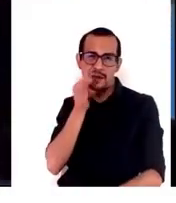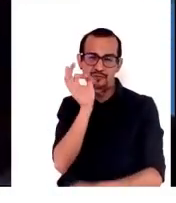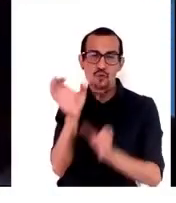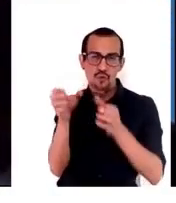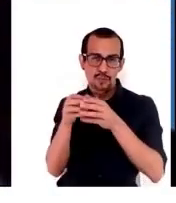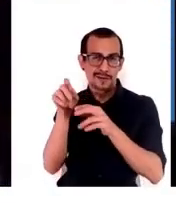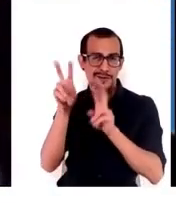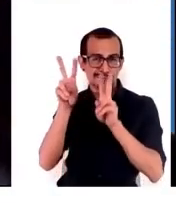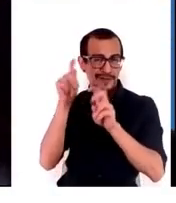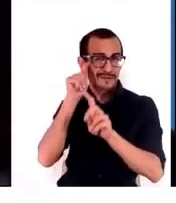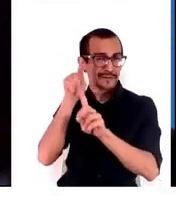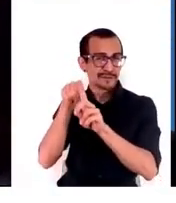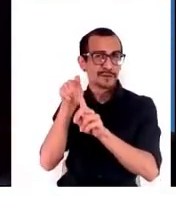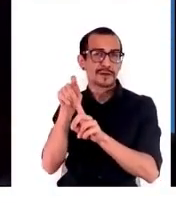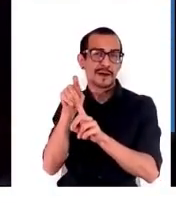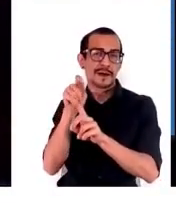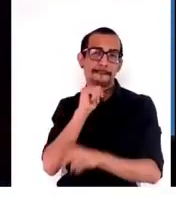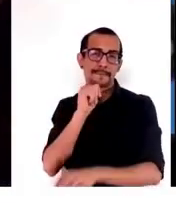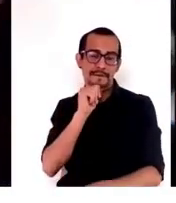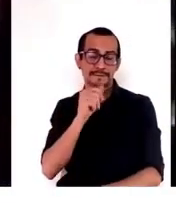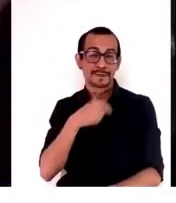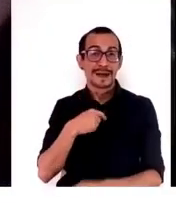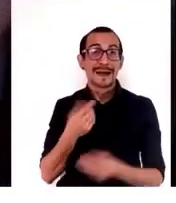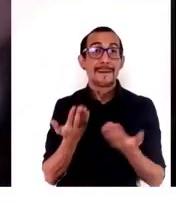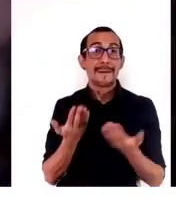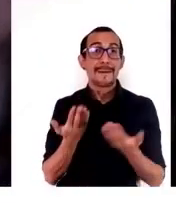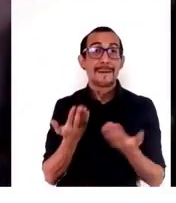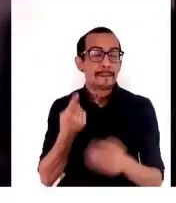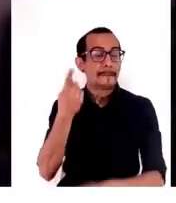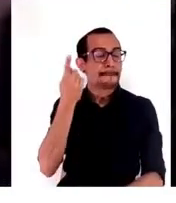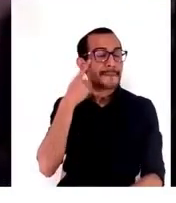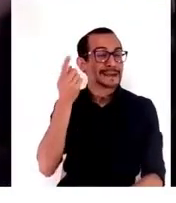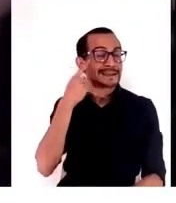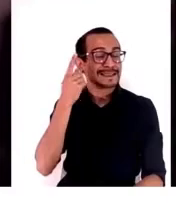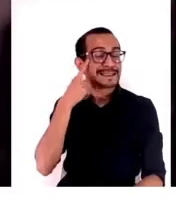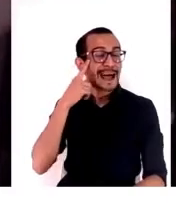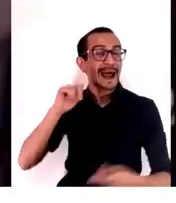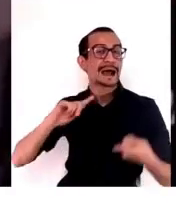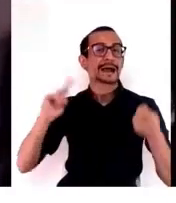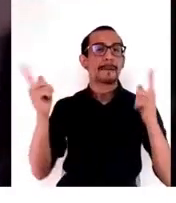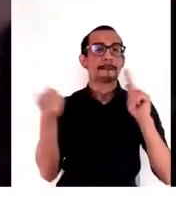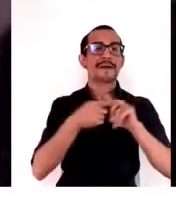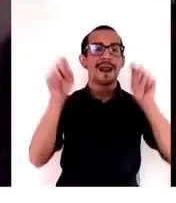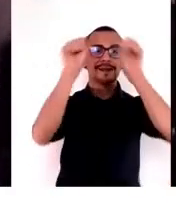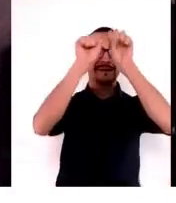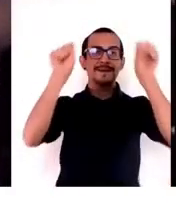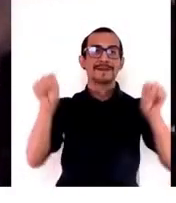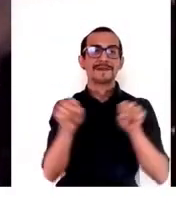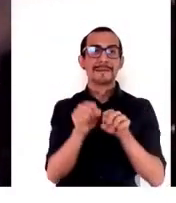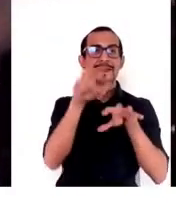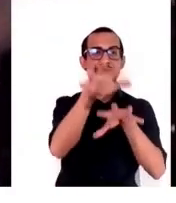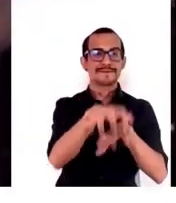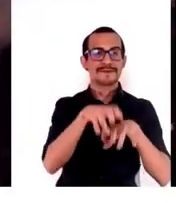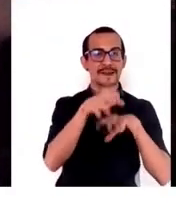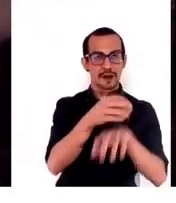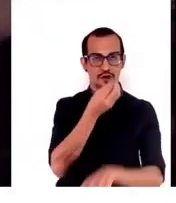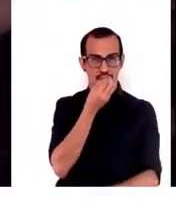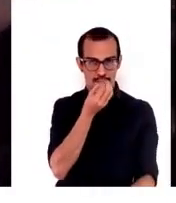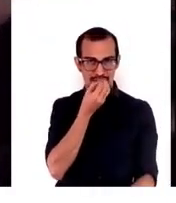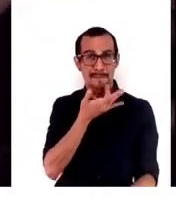necesitamos pensar a transformar los sistemas agroalimentarios. Porque la pobreza